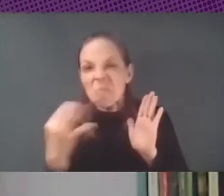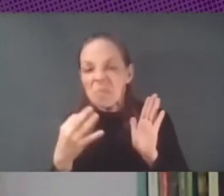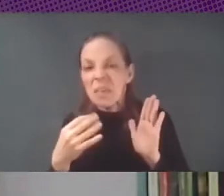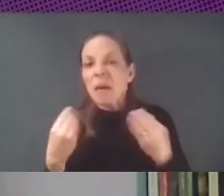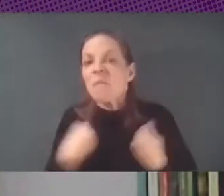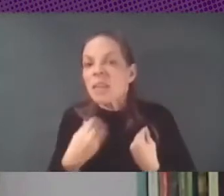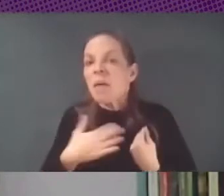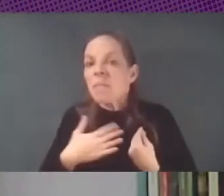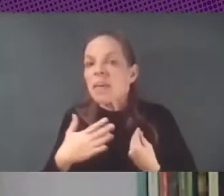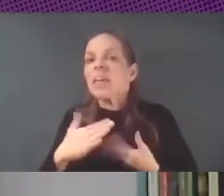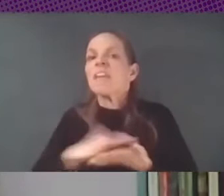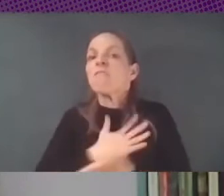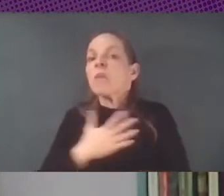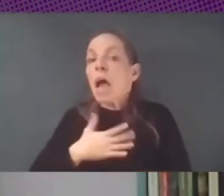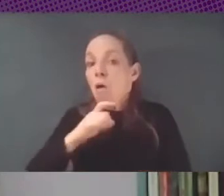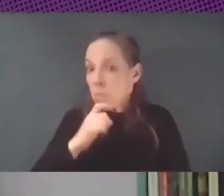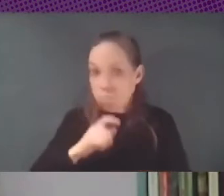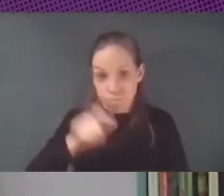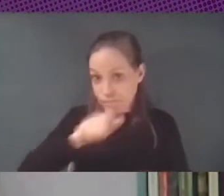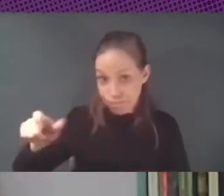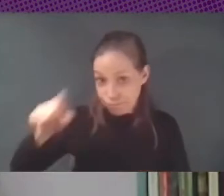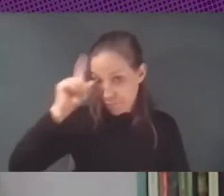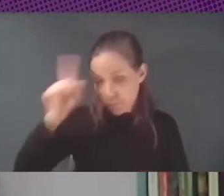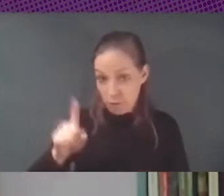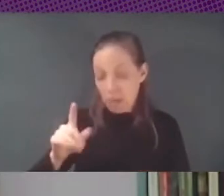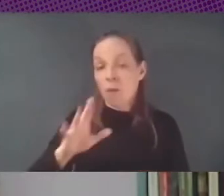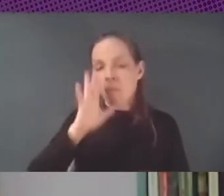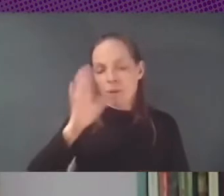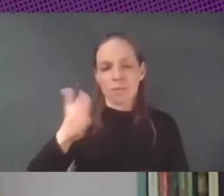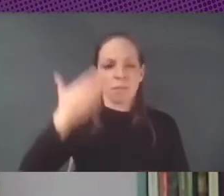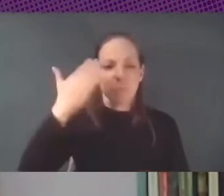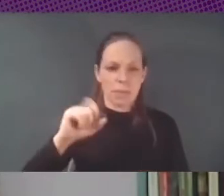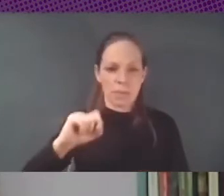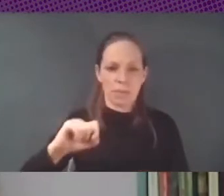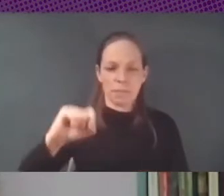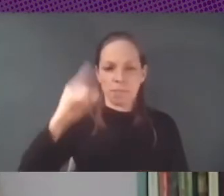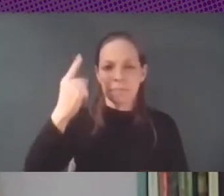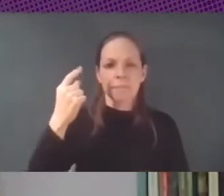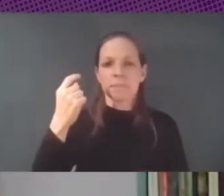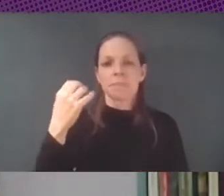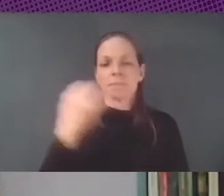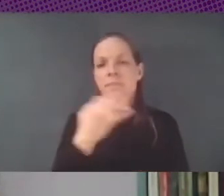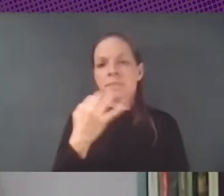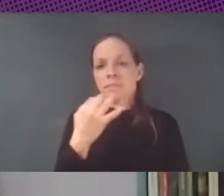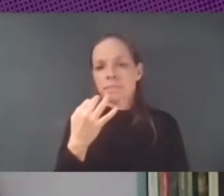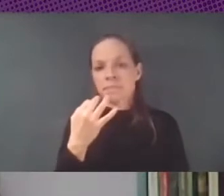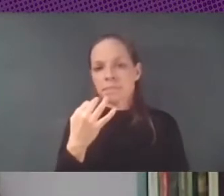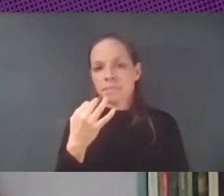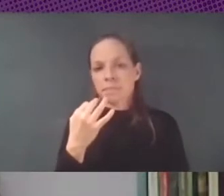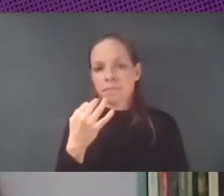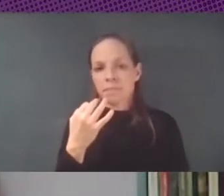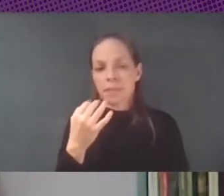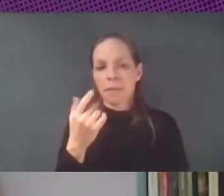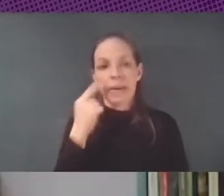personas por eso en primer lugar hay que salir o deconstruir ese determinismo